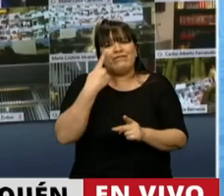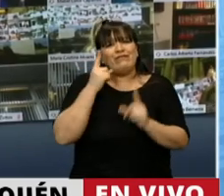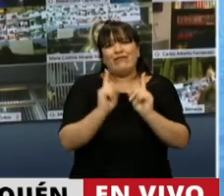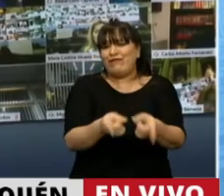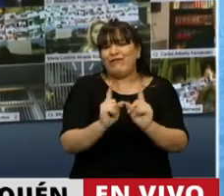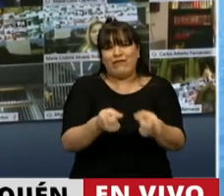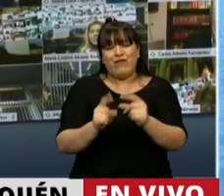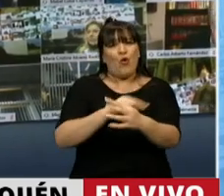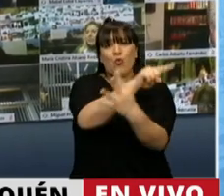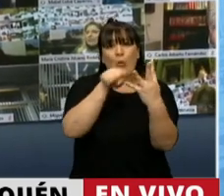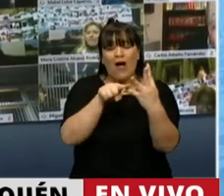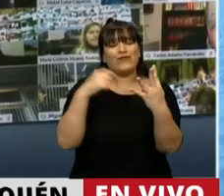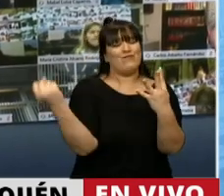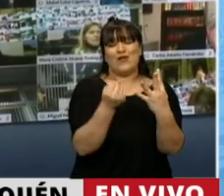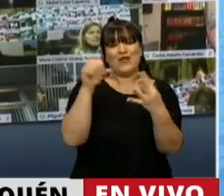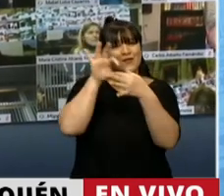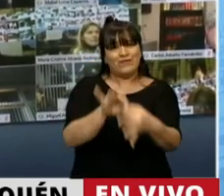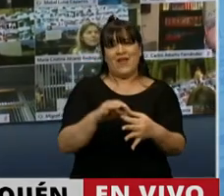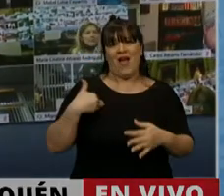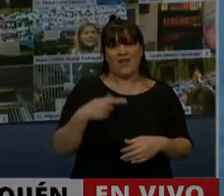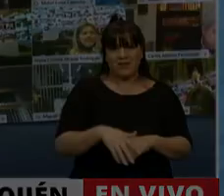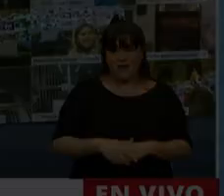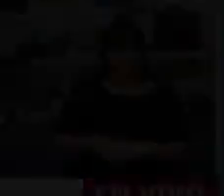llama de estos cuatro cultos. Muchas gracias. Gracias, diputada.